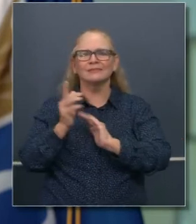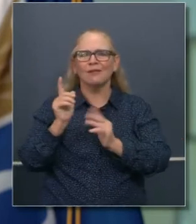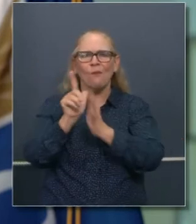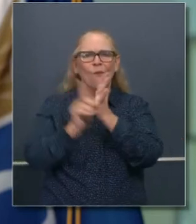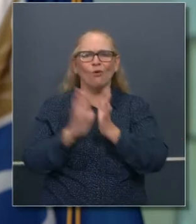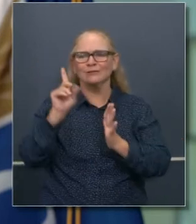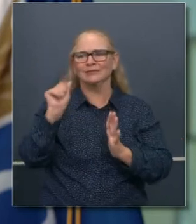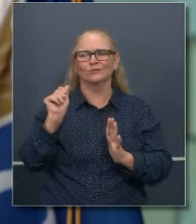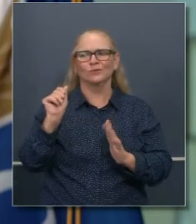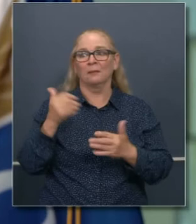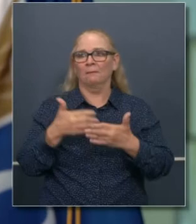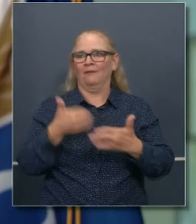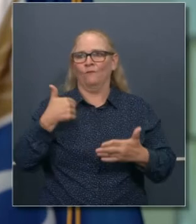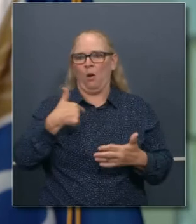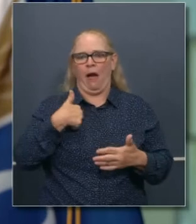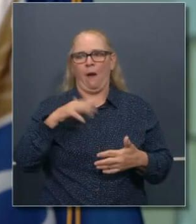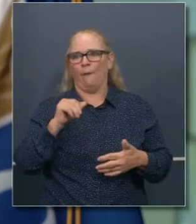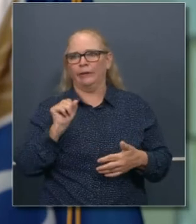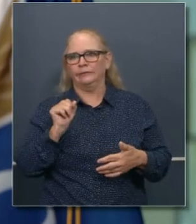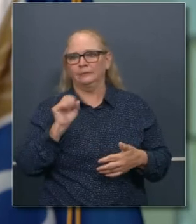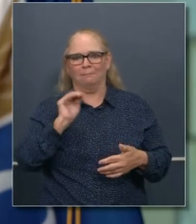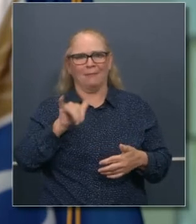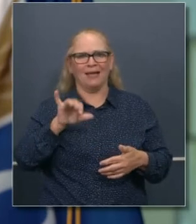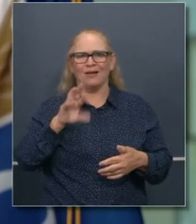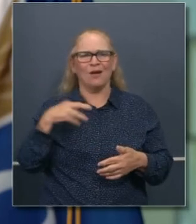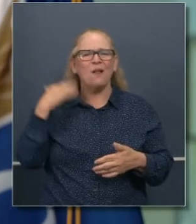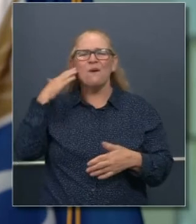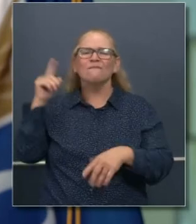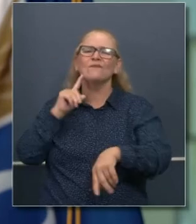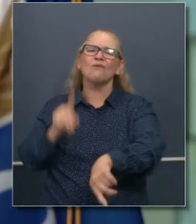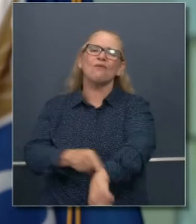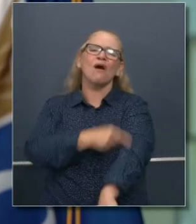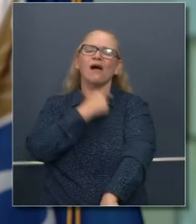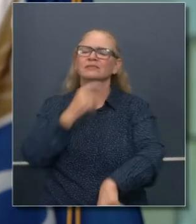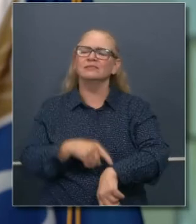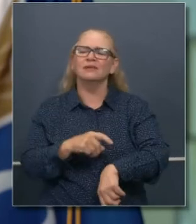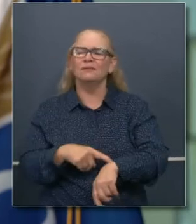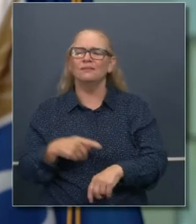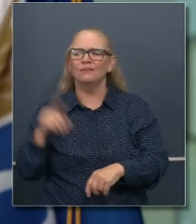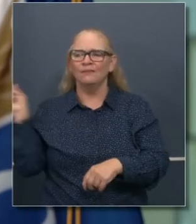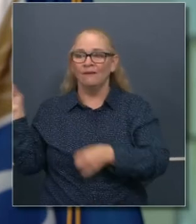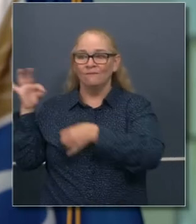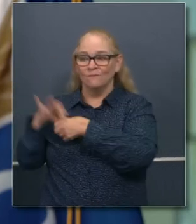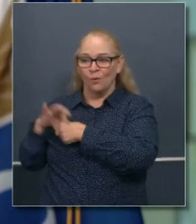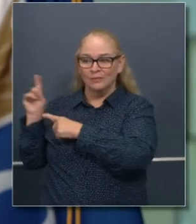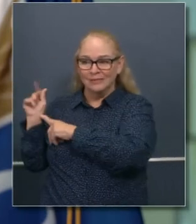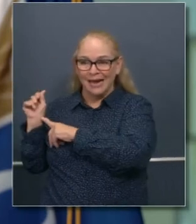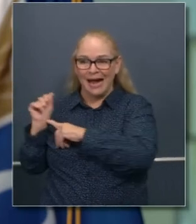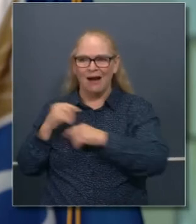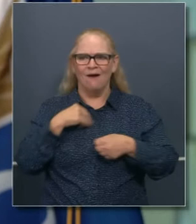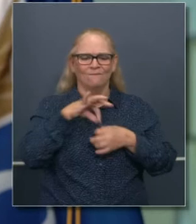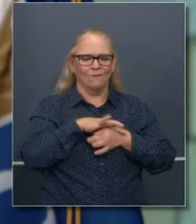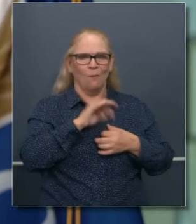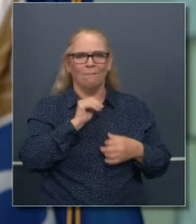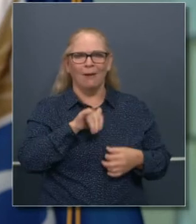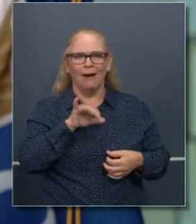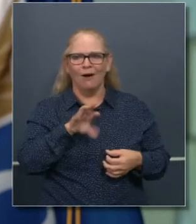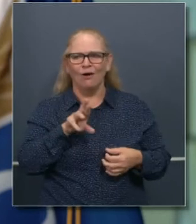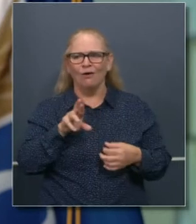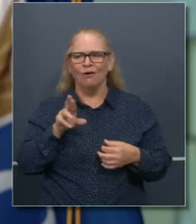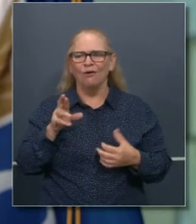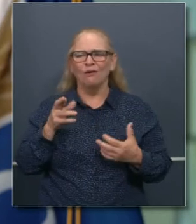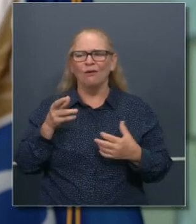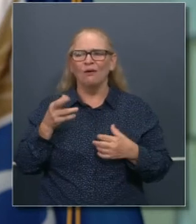procuradora general en San Francisco. Si fuimos elegidos el mismo día, ella fue procuradora en